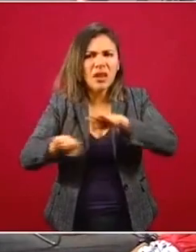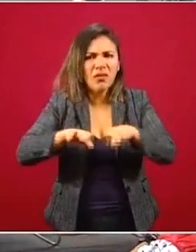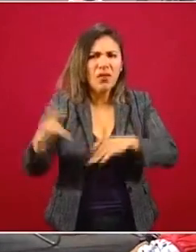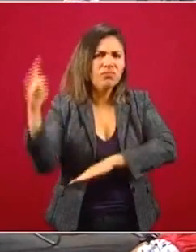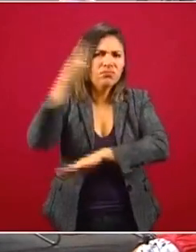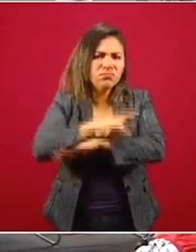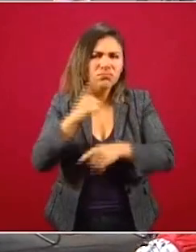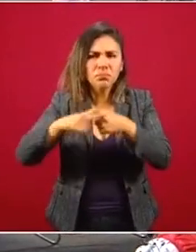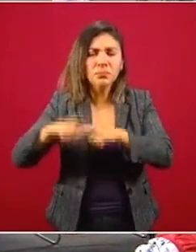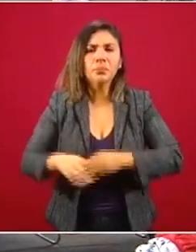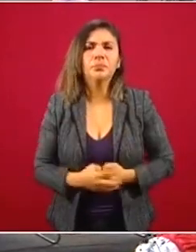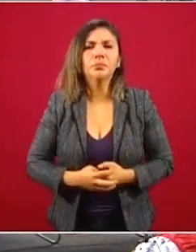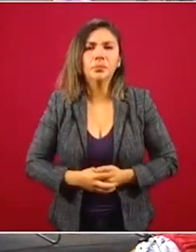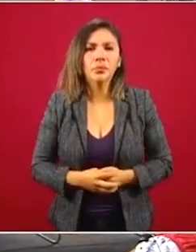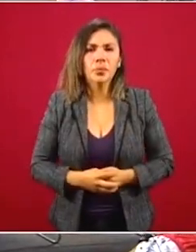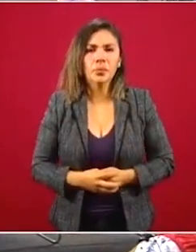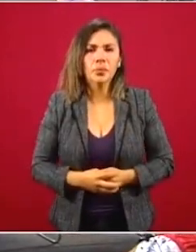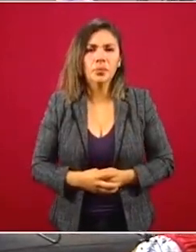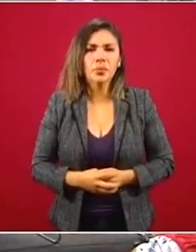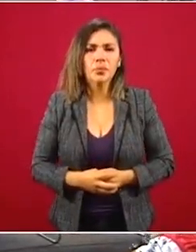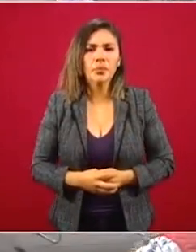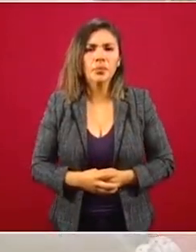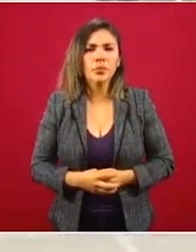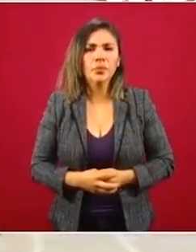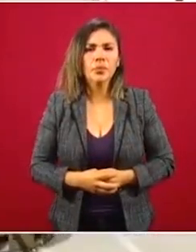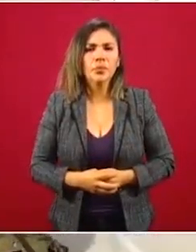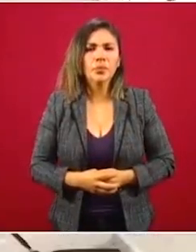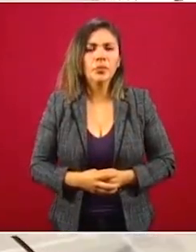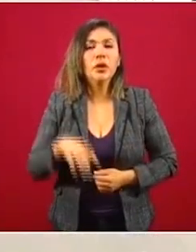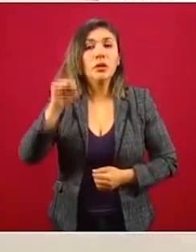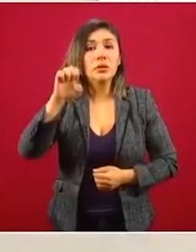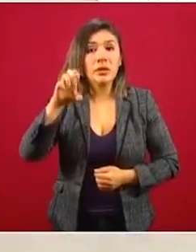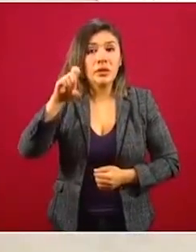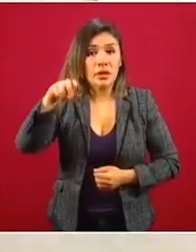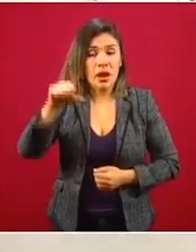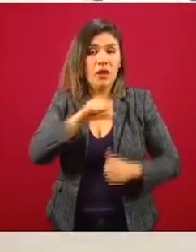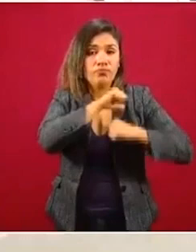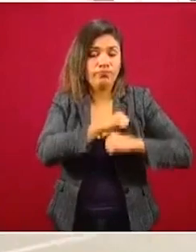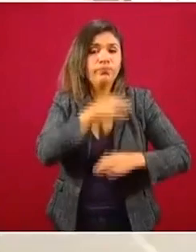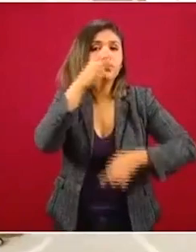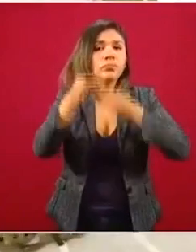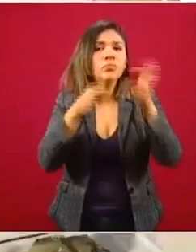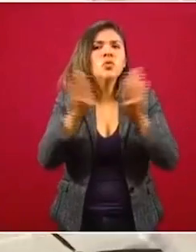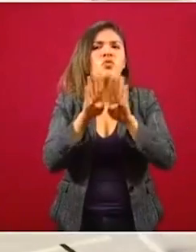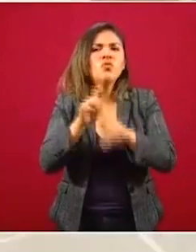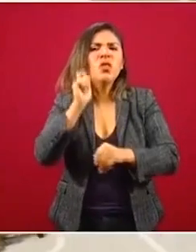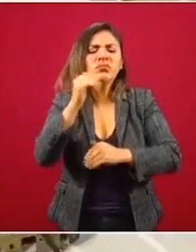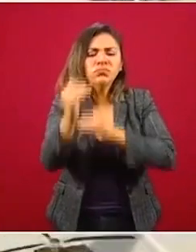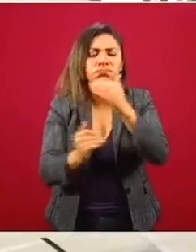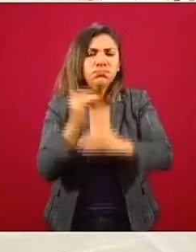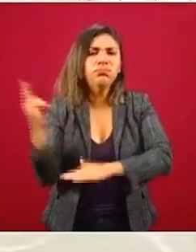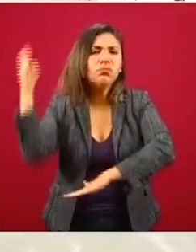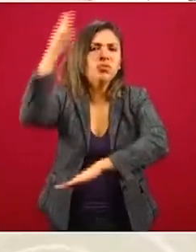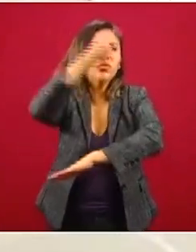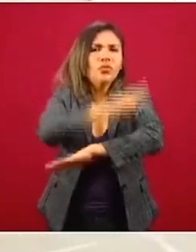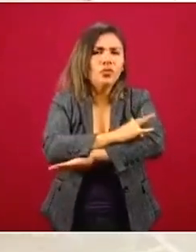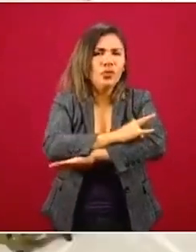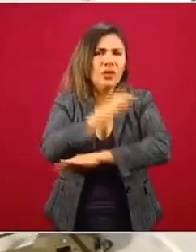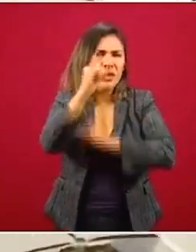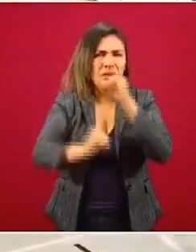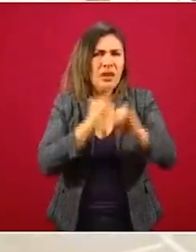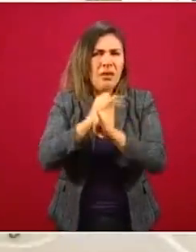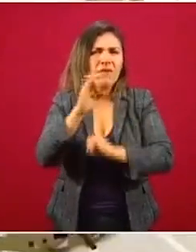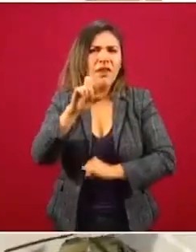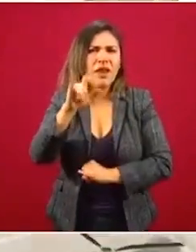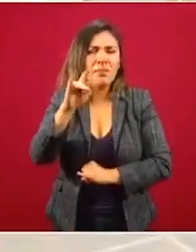La Secretaría de la Defensa Nacional informa los avances en la construcción del Aeropuerto Internacional Felipe Ángeles al 25